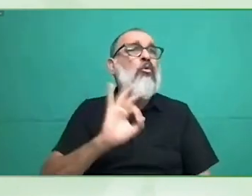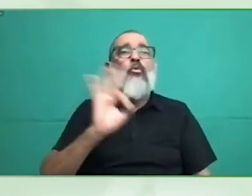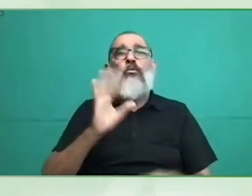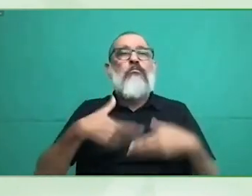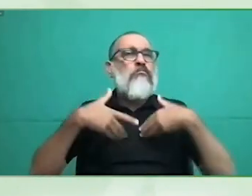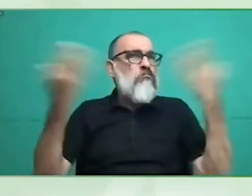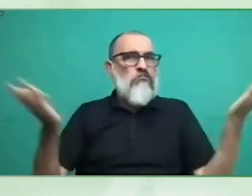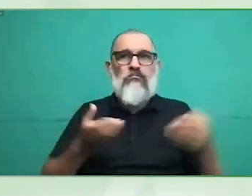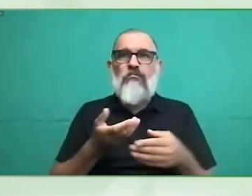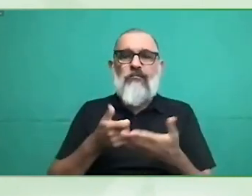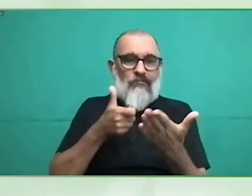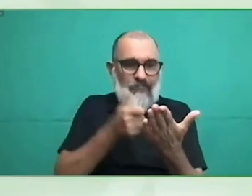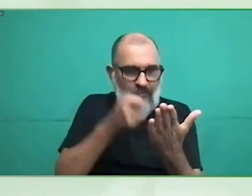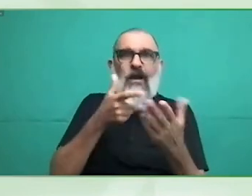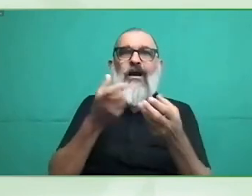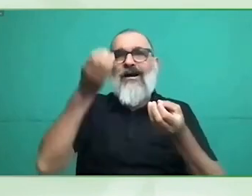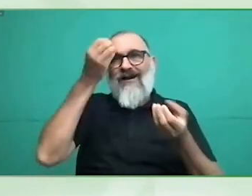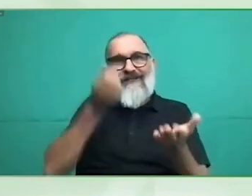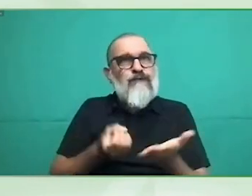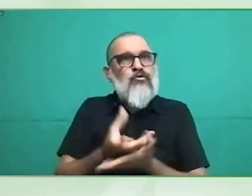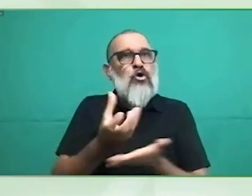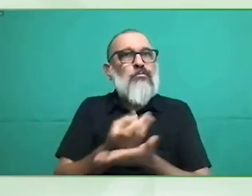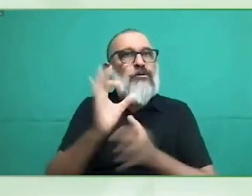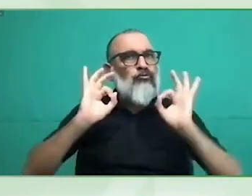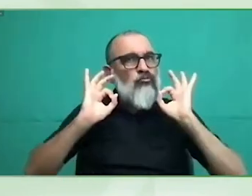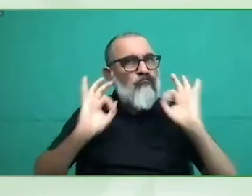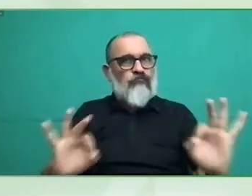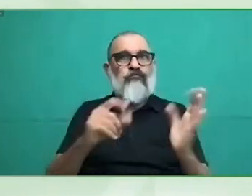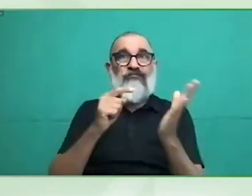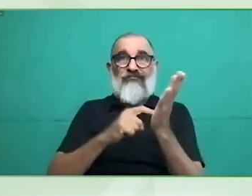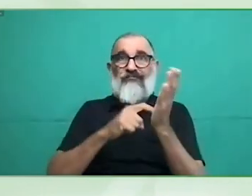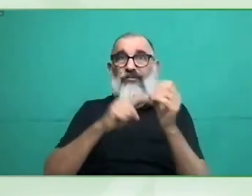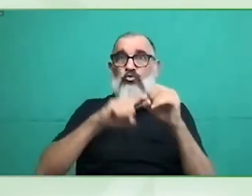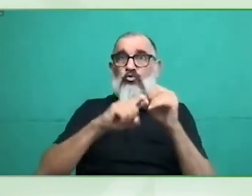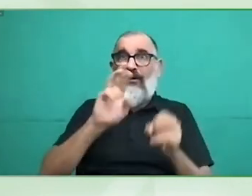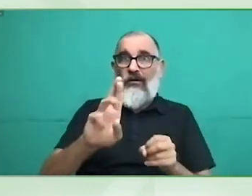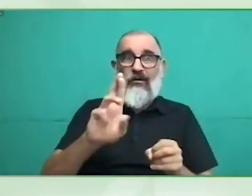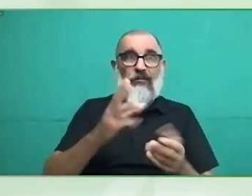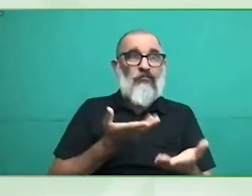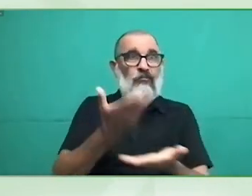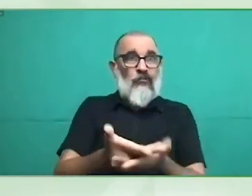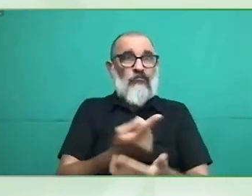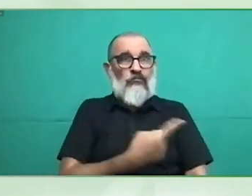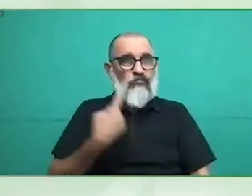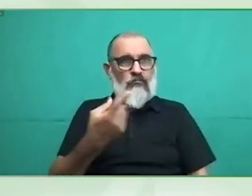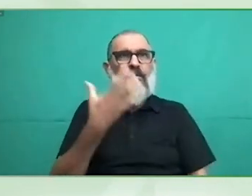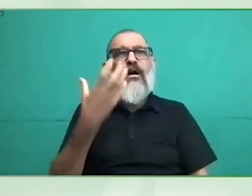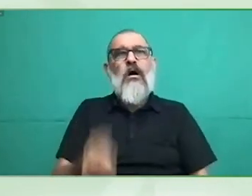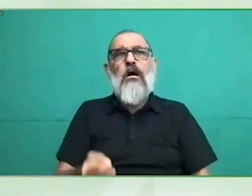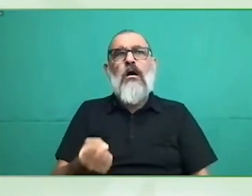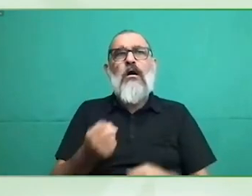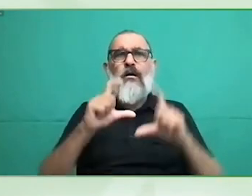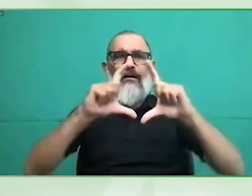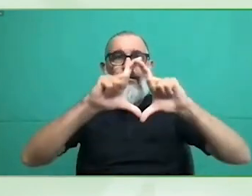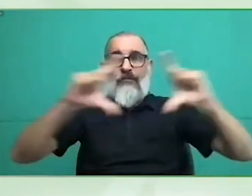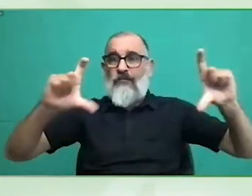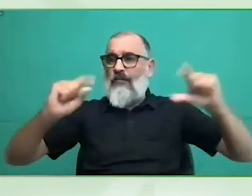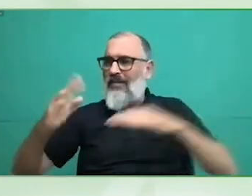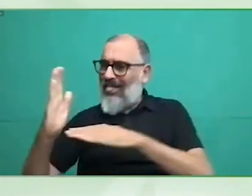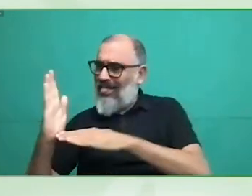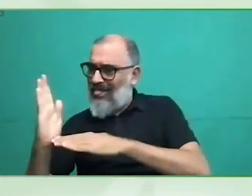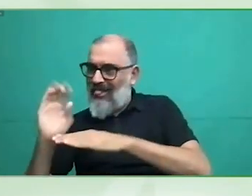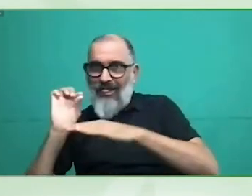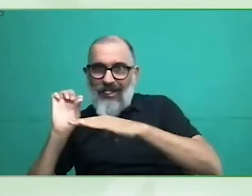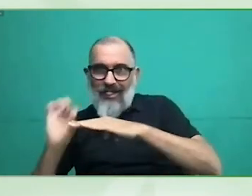señalizados con marcas táctiles para que cuando una persona ciega pues como yo coja un sobre coja una papeleta tocando sepa dónde está el